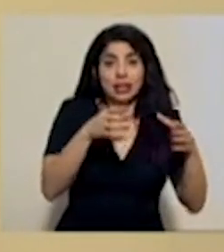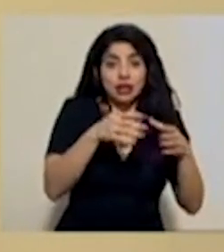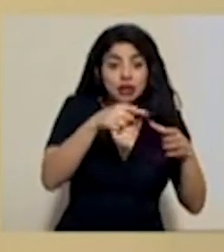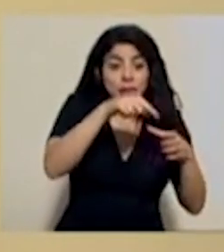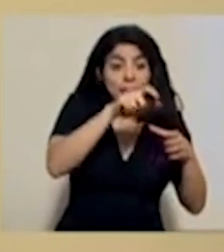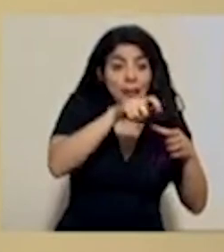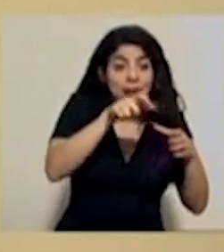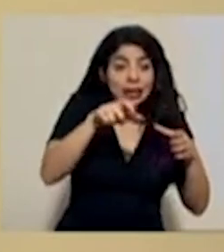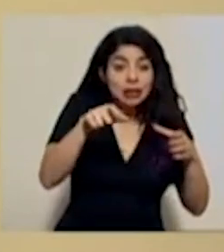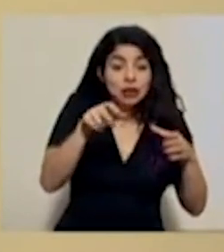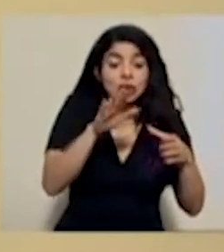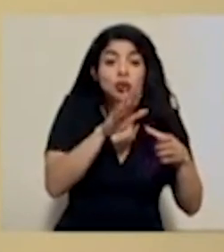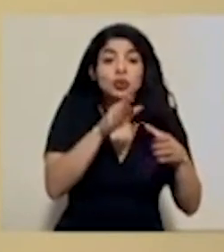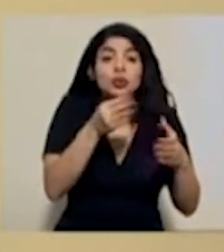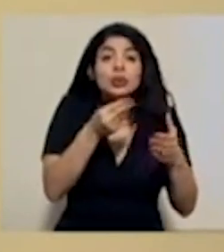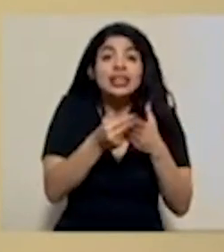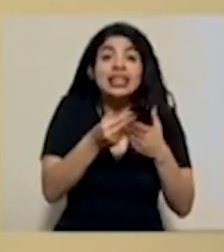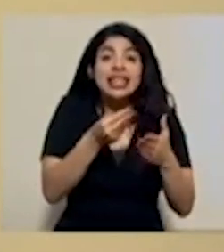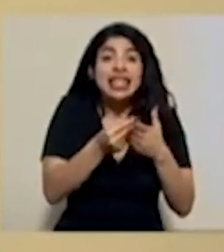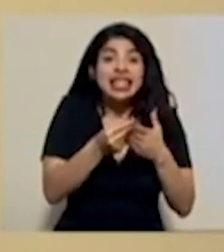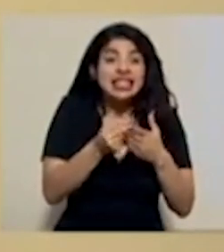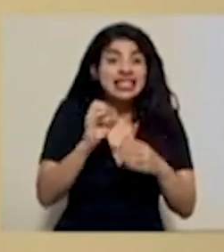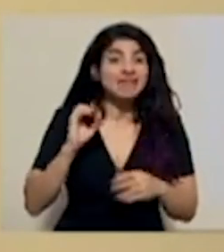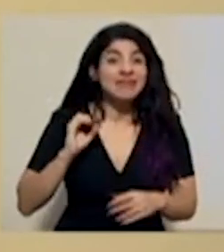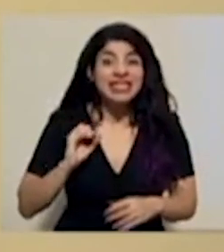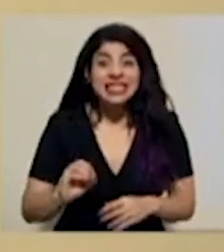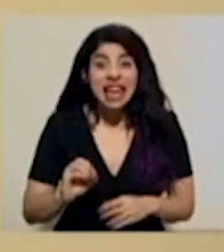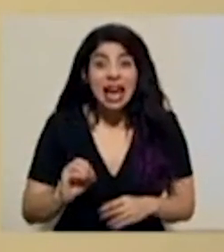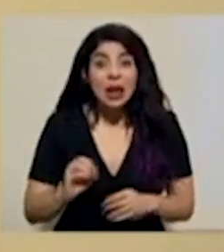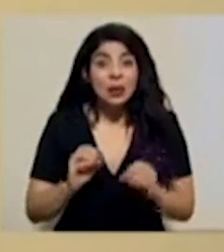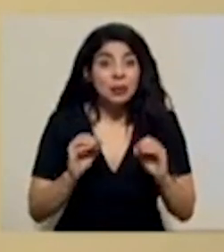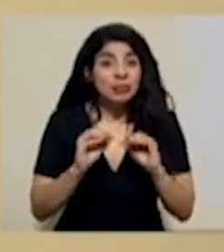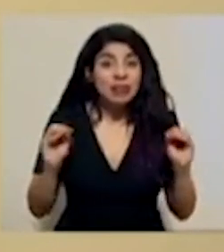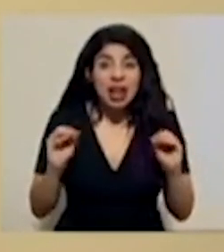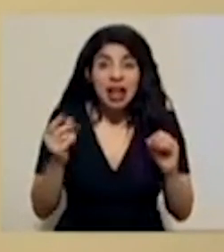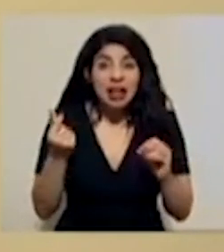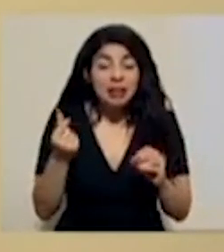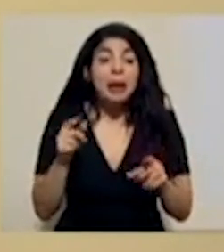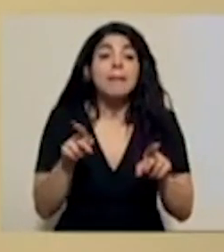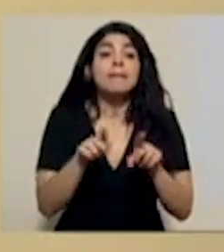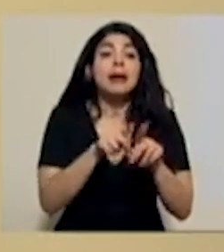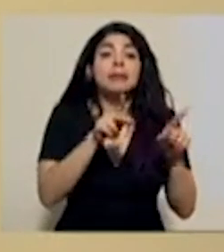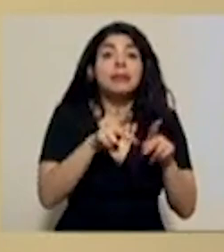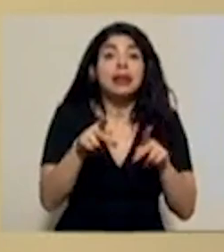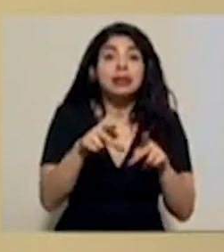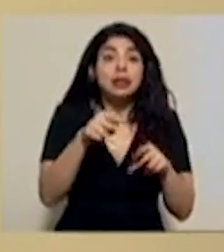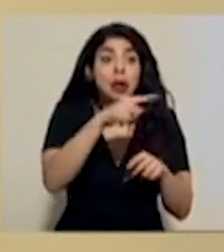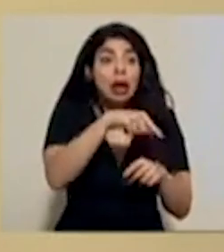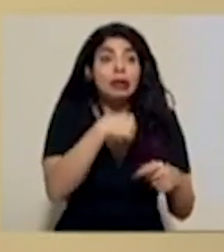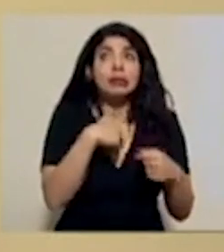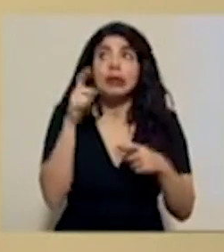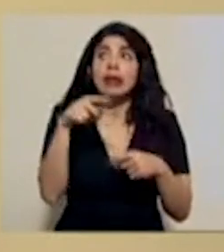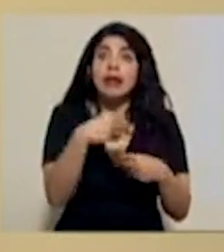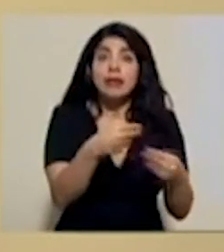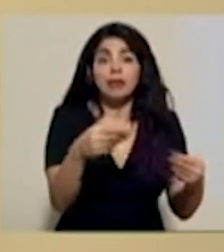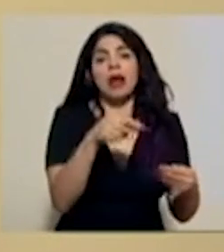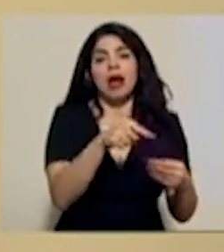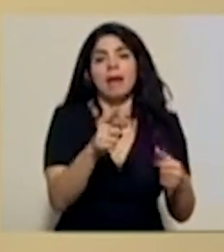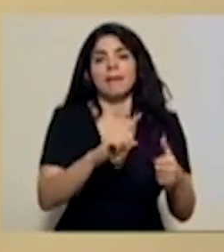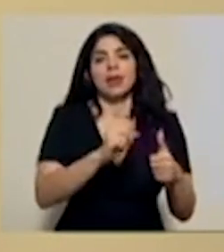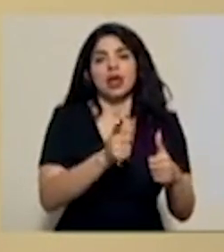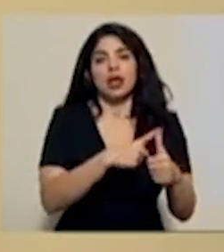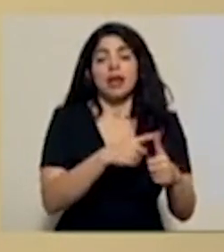ingresos prácticamente en cero o ingresos cero y que también tienen personas a su cargo. Concluyo esta parte